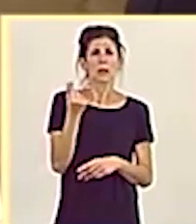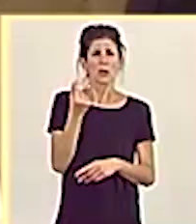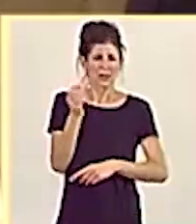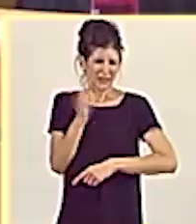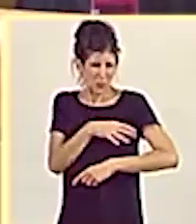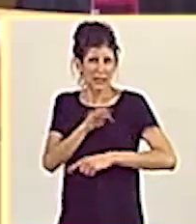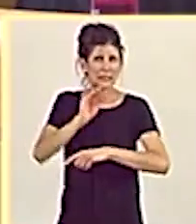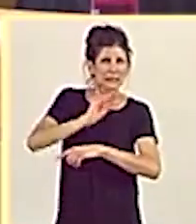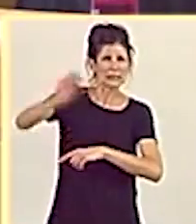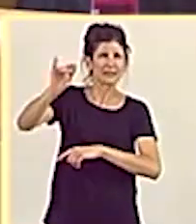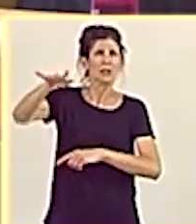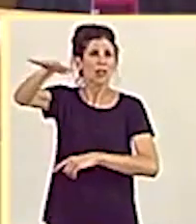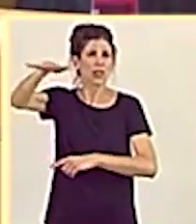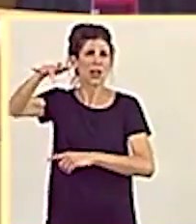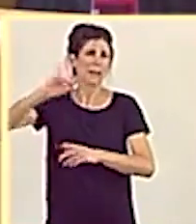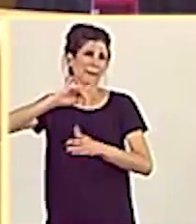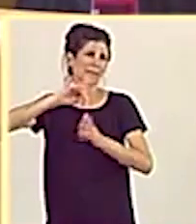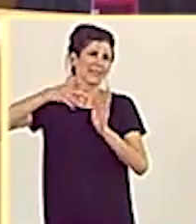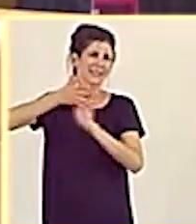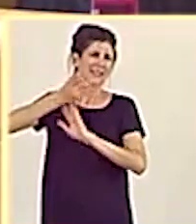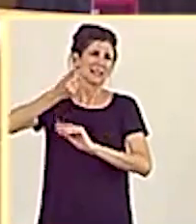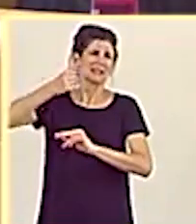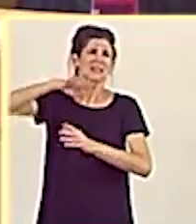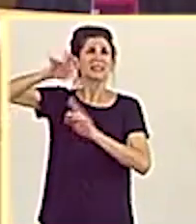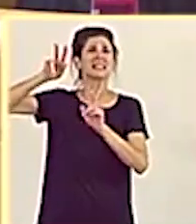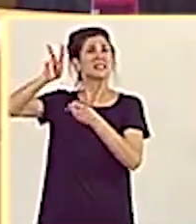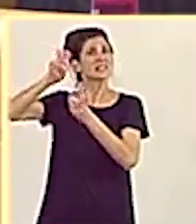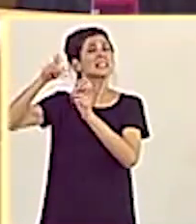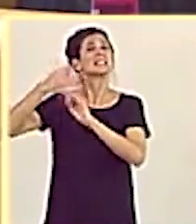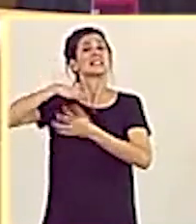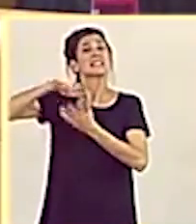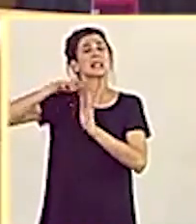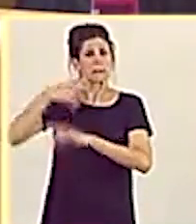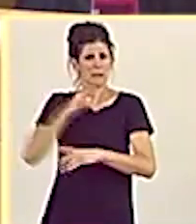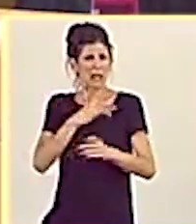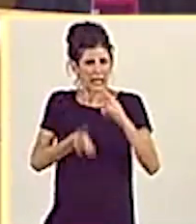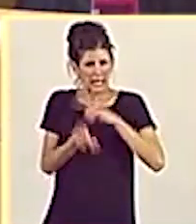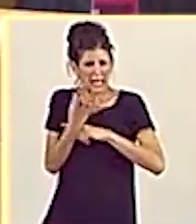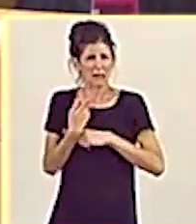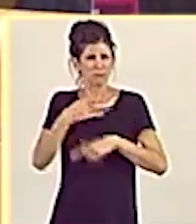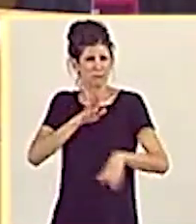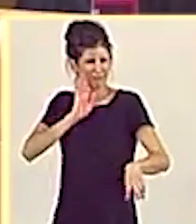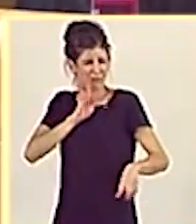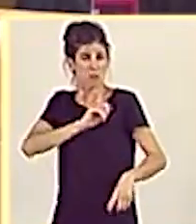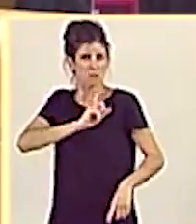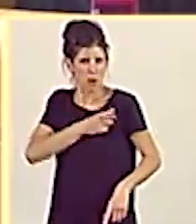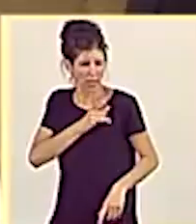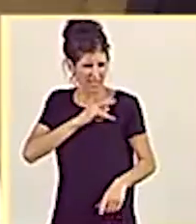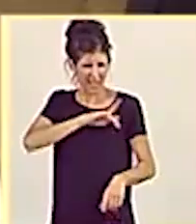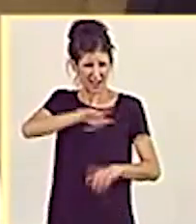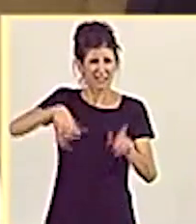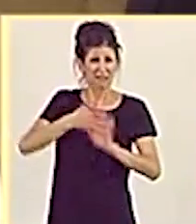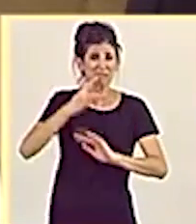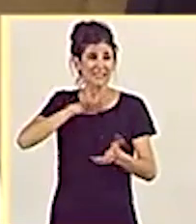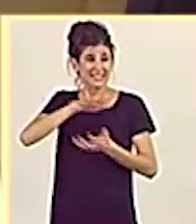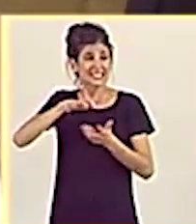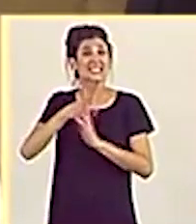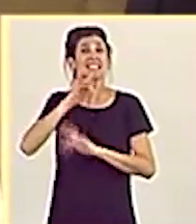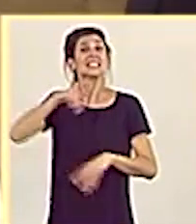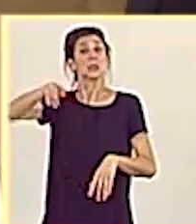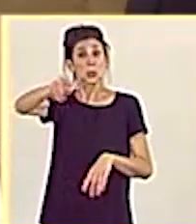de irregularidades en las obras de nuestra sede, de crear una cloaca policial. Y, finalmente, ustedes,